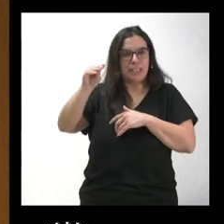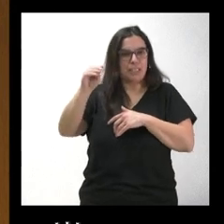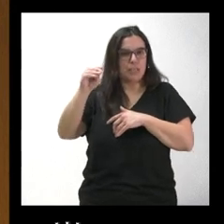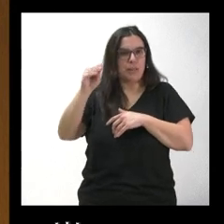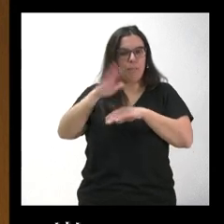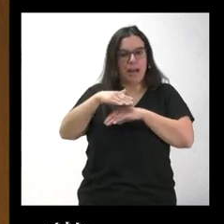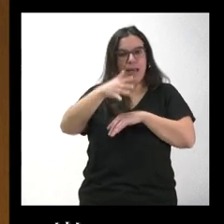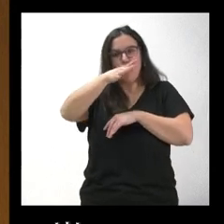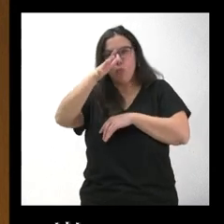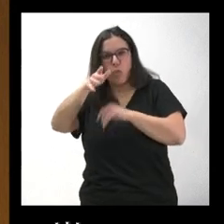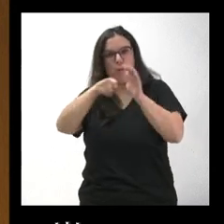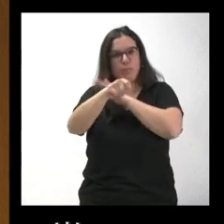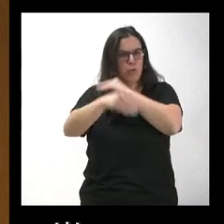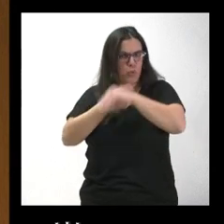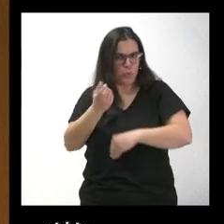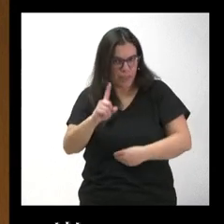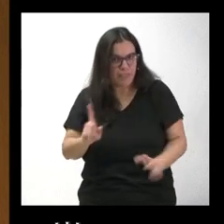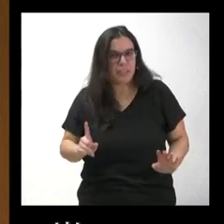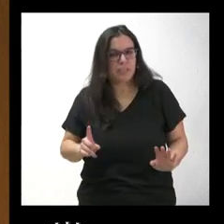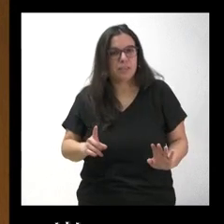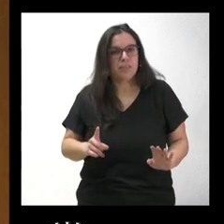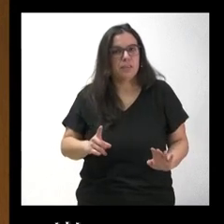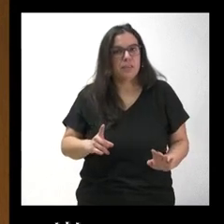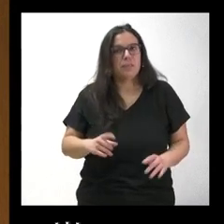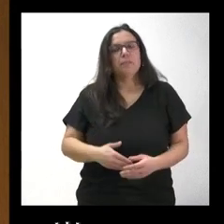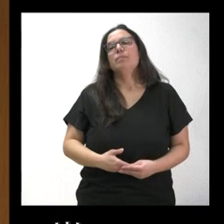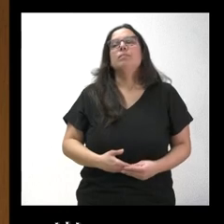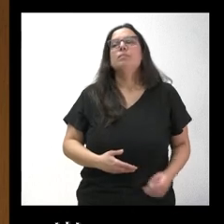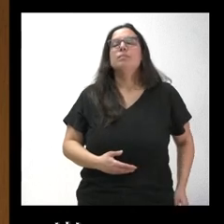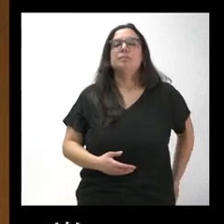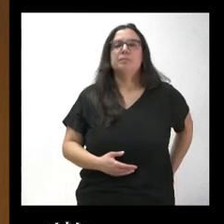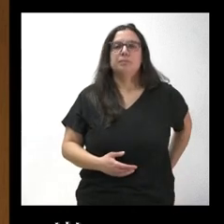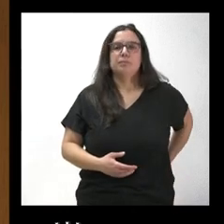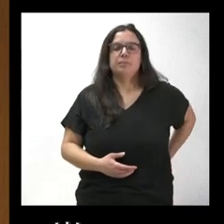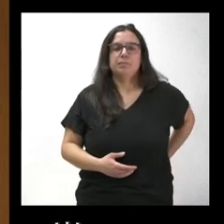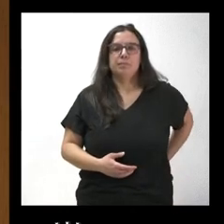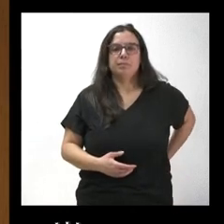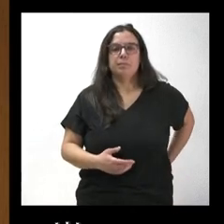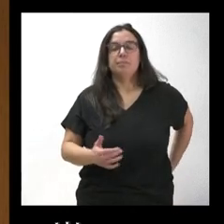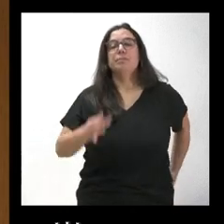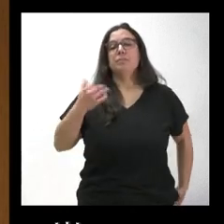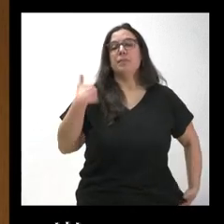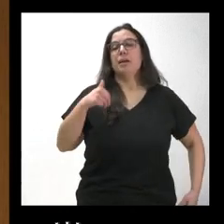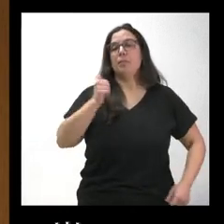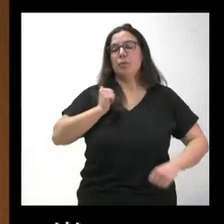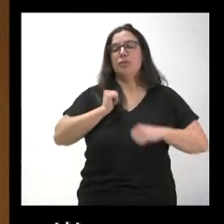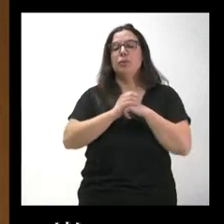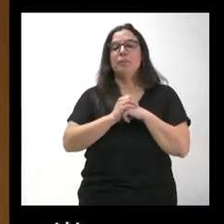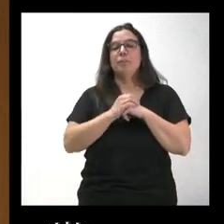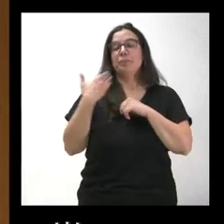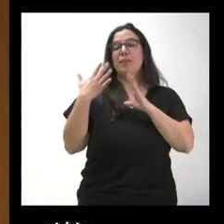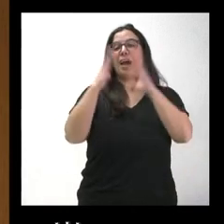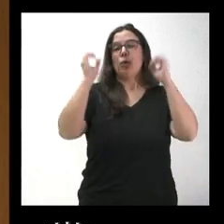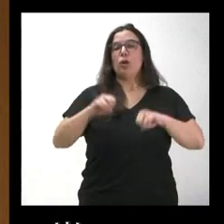labor jurídica. Y ya una más aprovecho. En el acuerdo sobre el